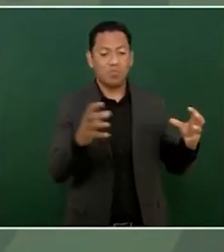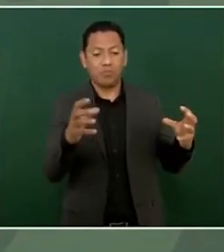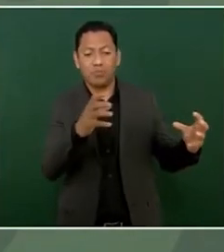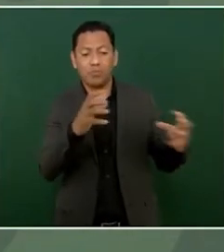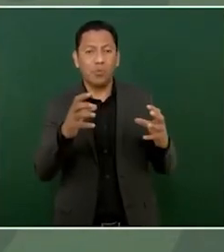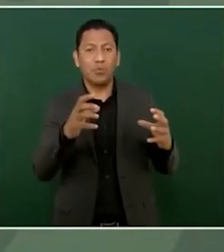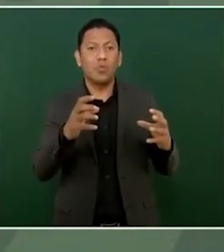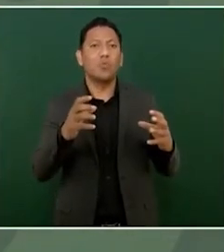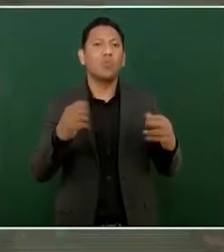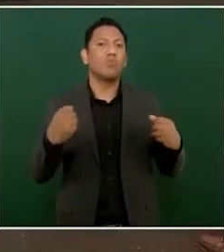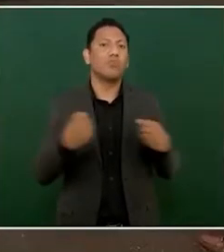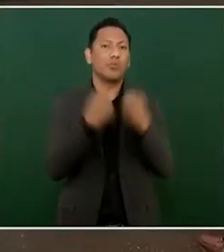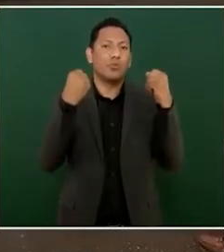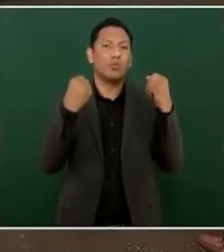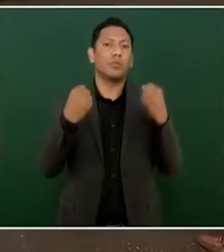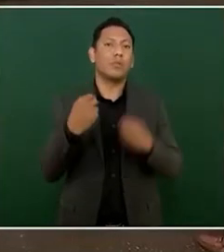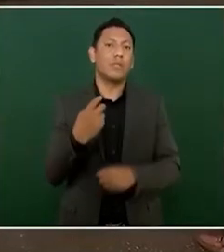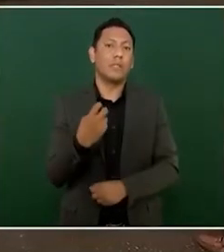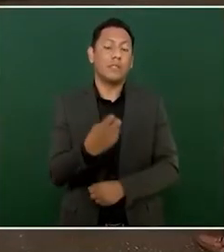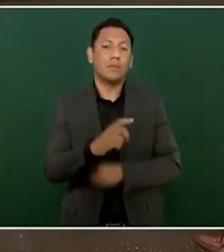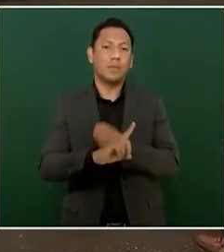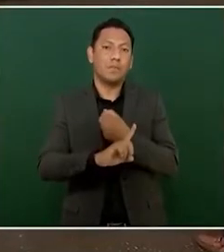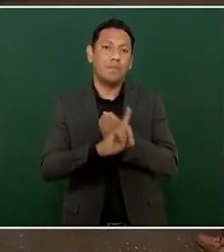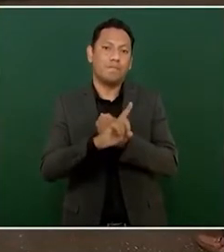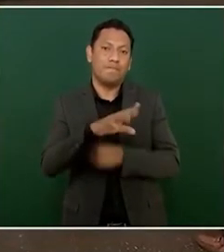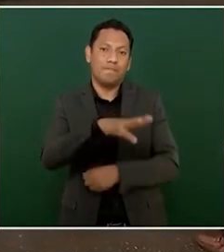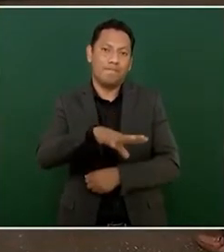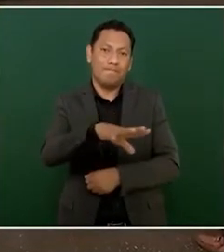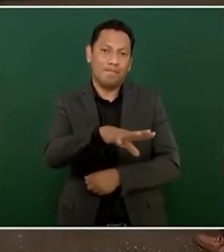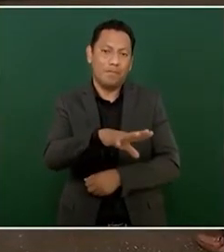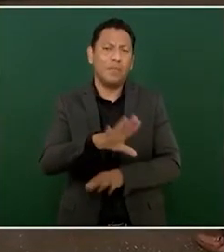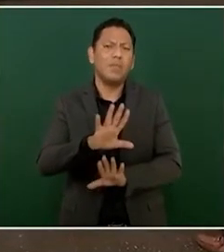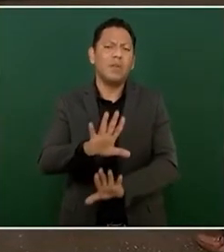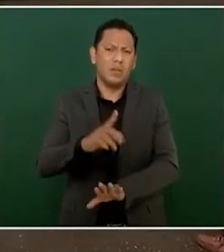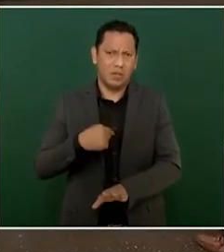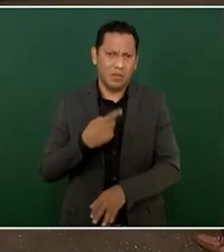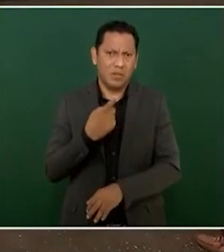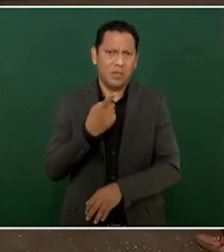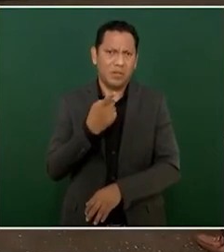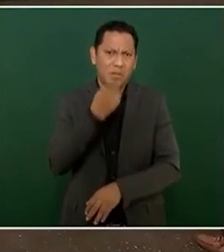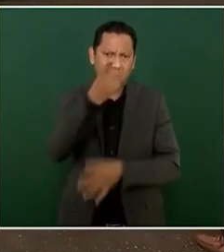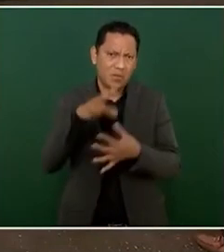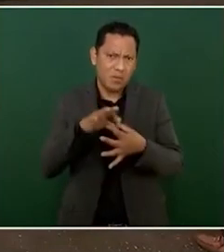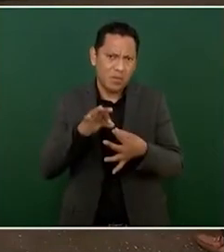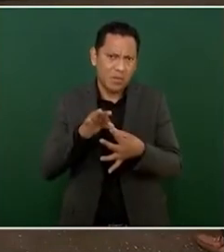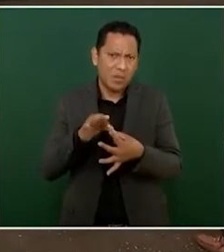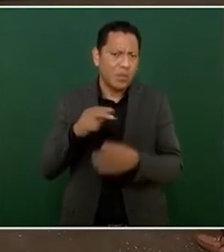¿Qué estamos haciendo, como comentaba? Atendiendo las causas.